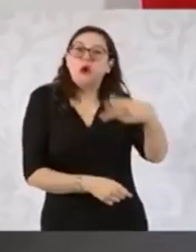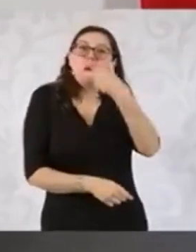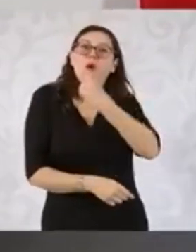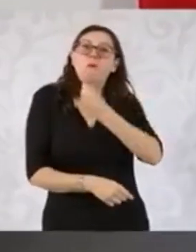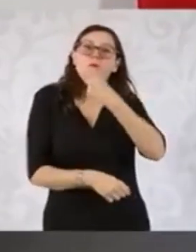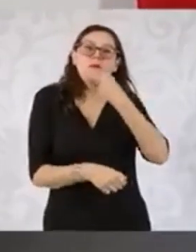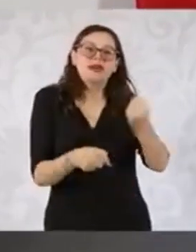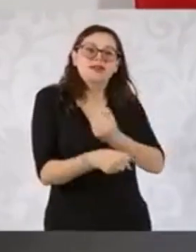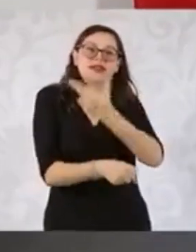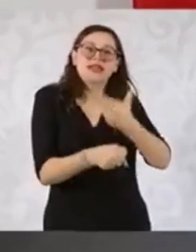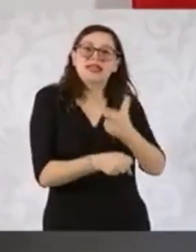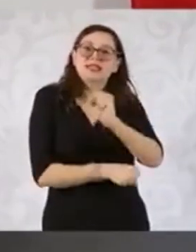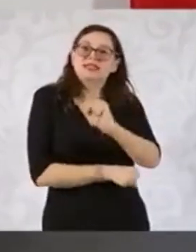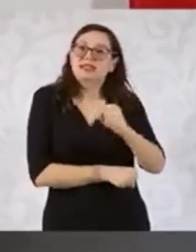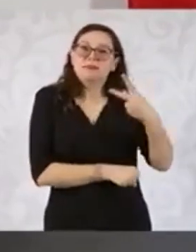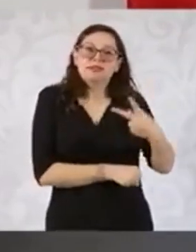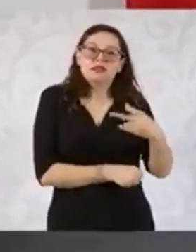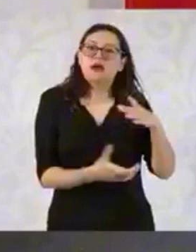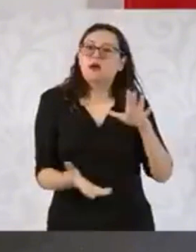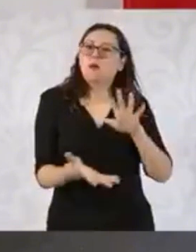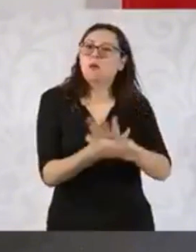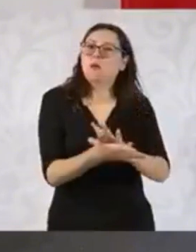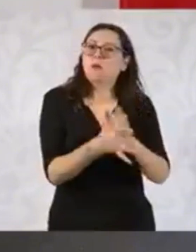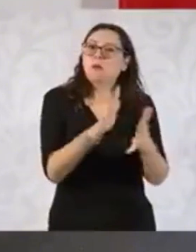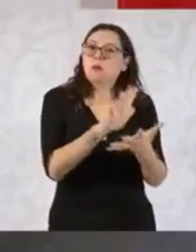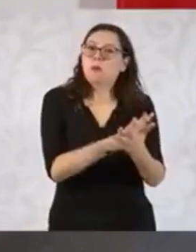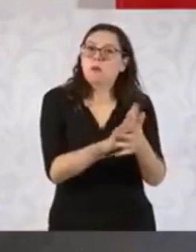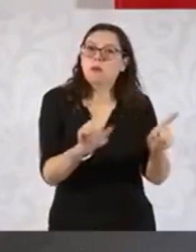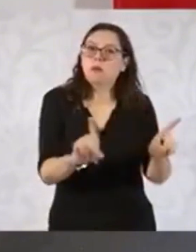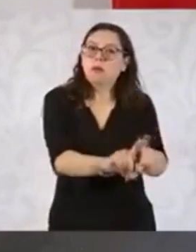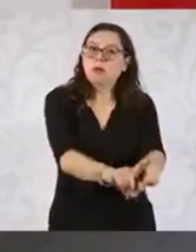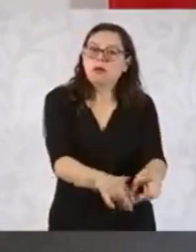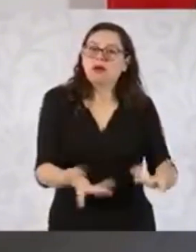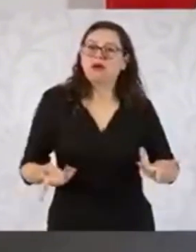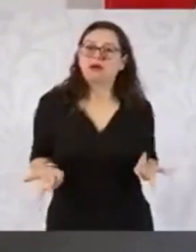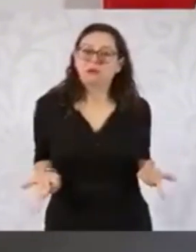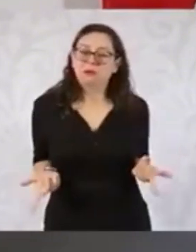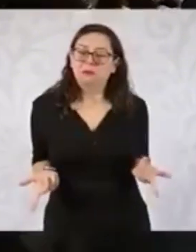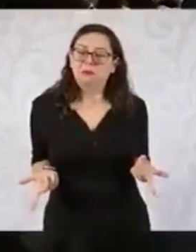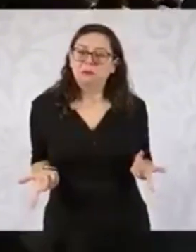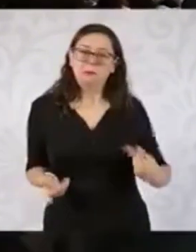central, más allá de si va vestido de una u otra forma.